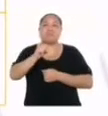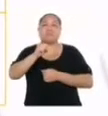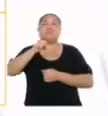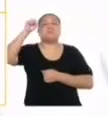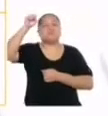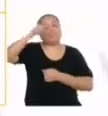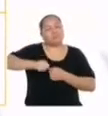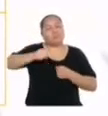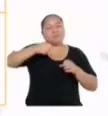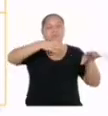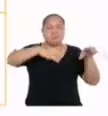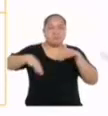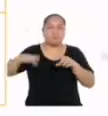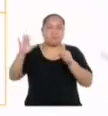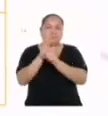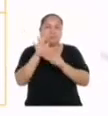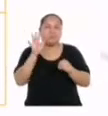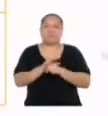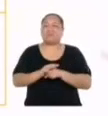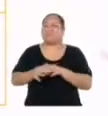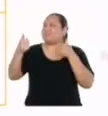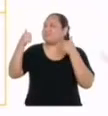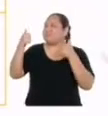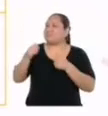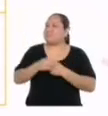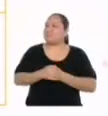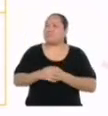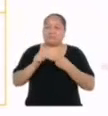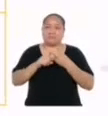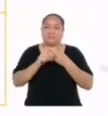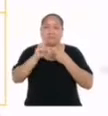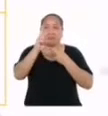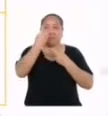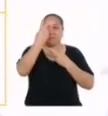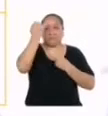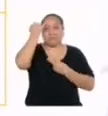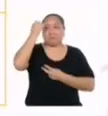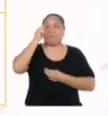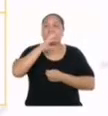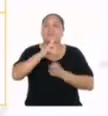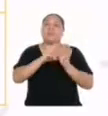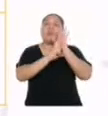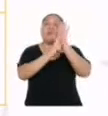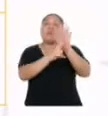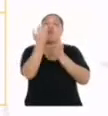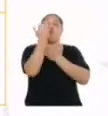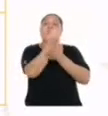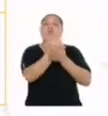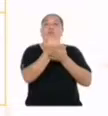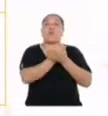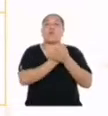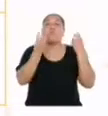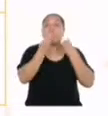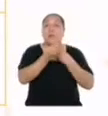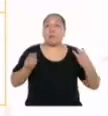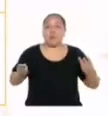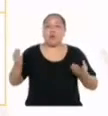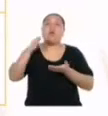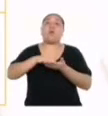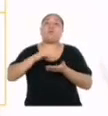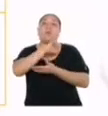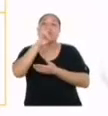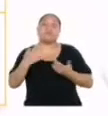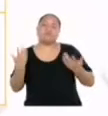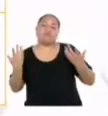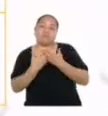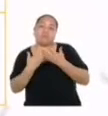marcarías lo hice completamente. Genial. El segundo criterio dice, Representé con dibujos y materiales reutilizados las